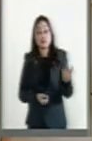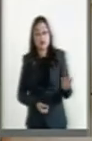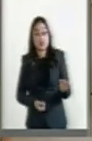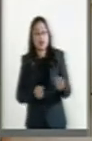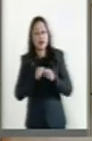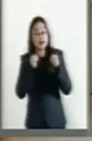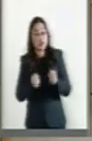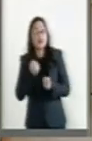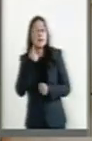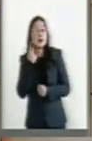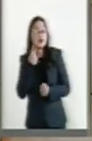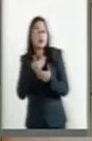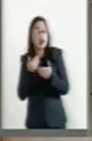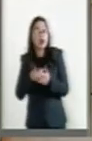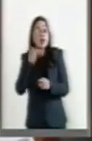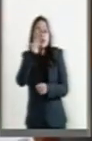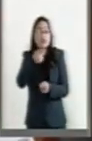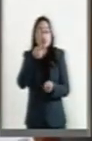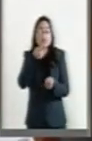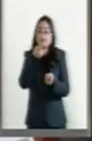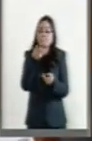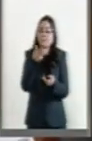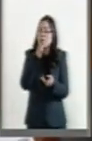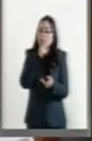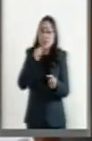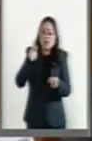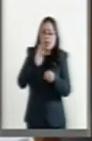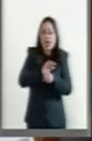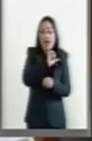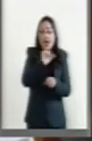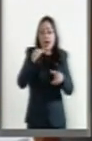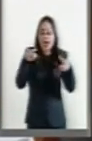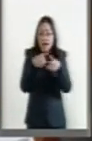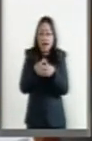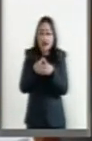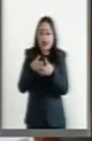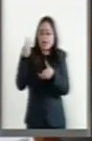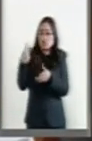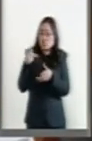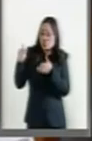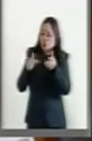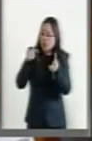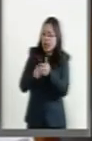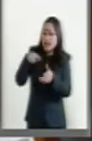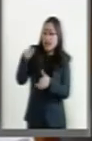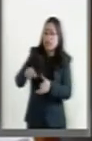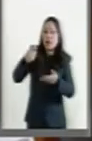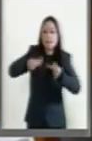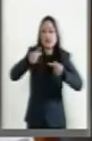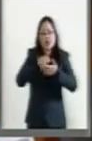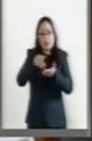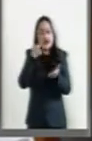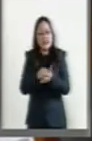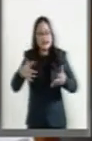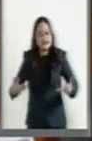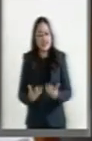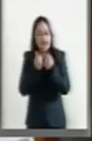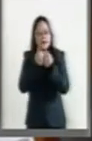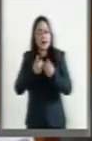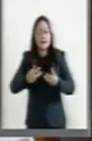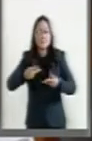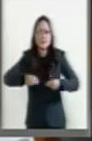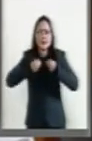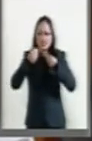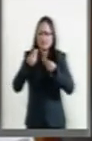político que también no pudo proteger en su hora y en su momento a un héroe que salvó la vida de